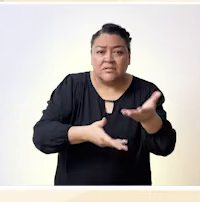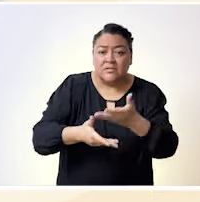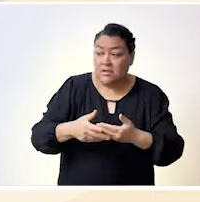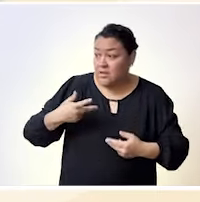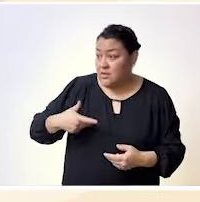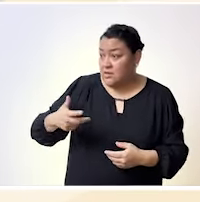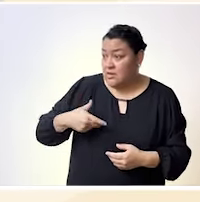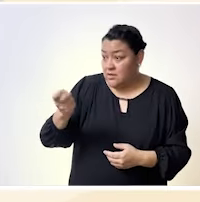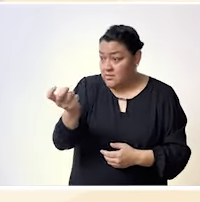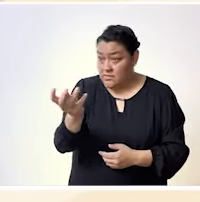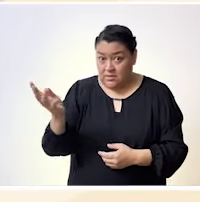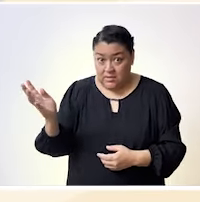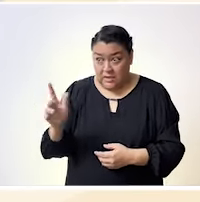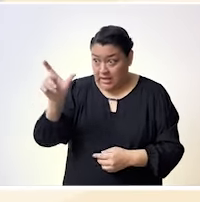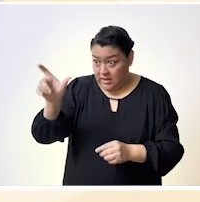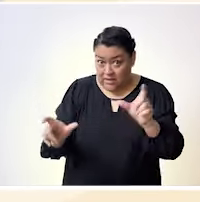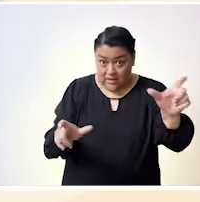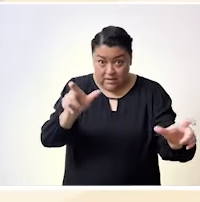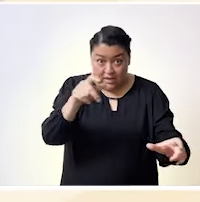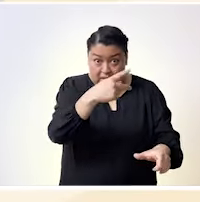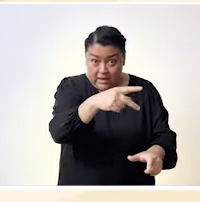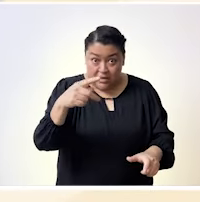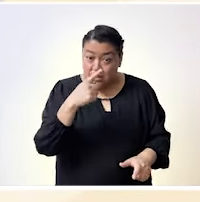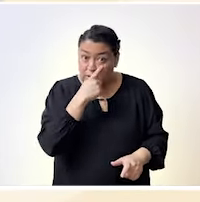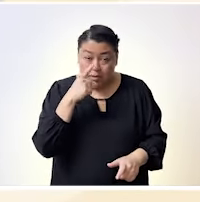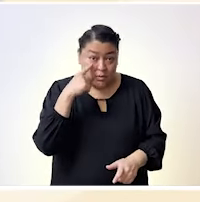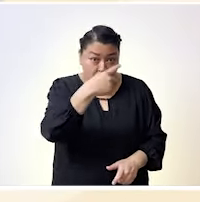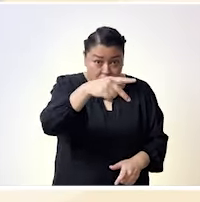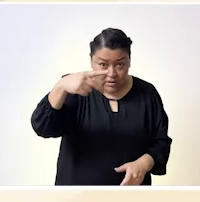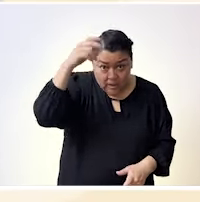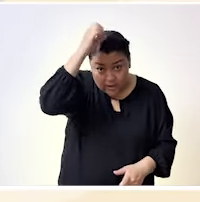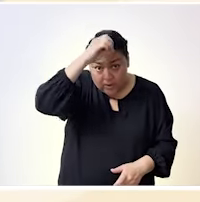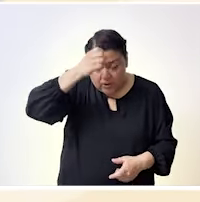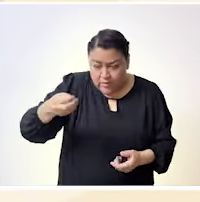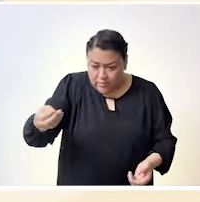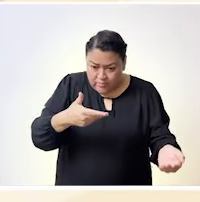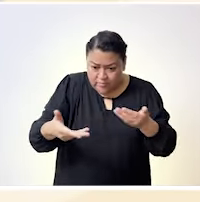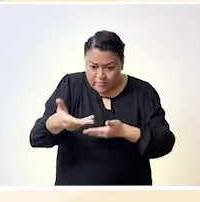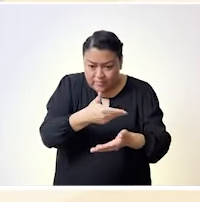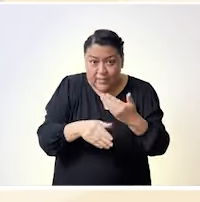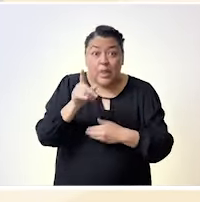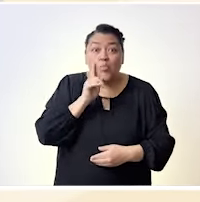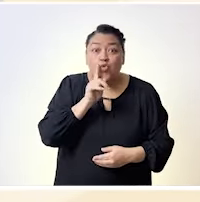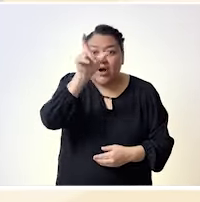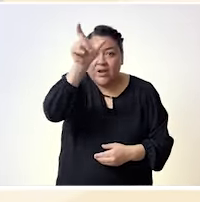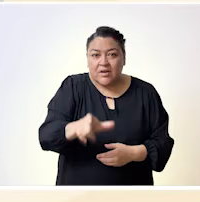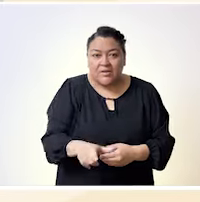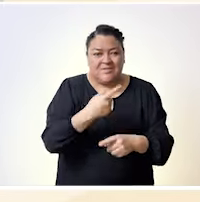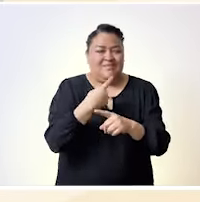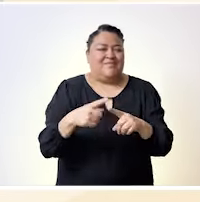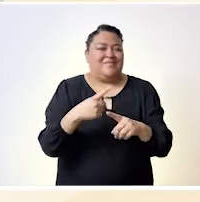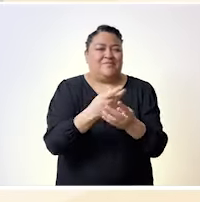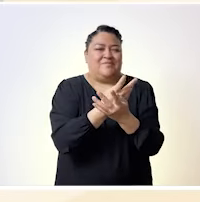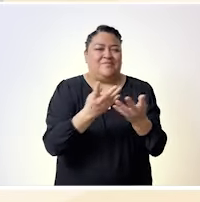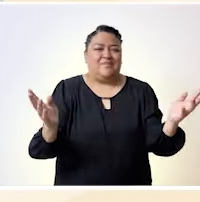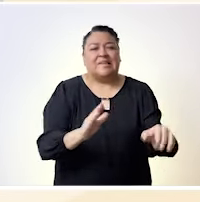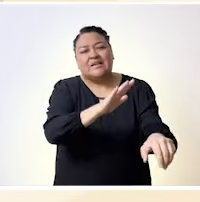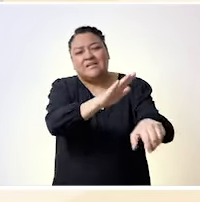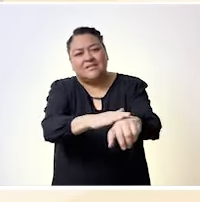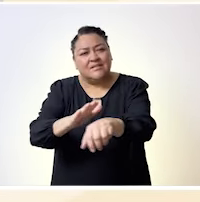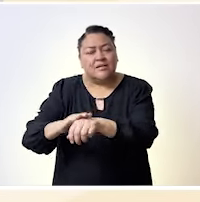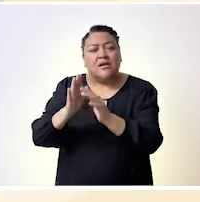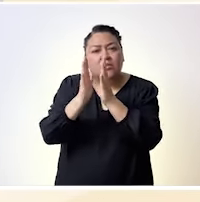y a escuchar las voces que desde las diversas visiones nos dan cuenta de lo que es ser mujer.